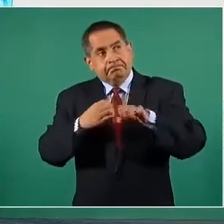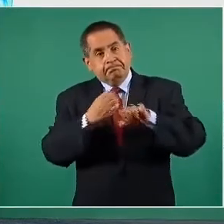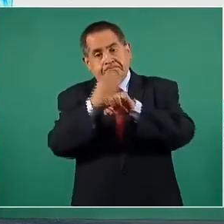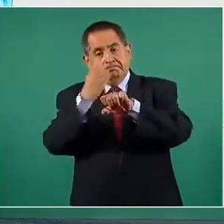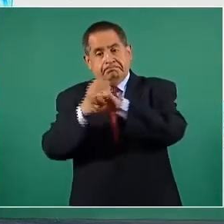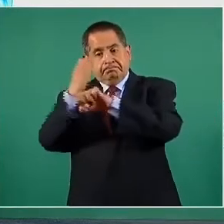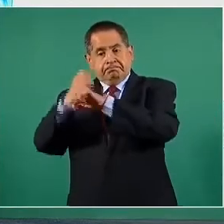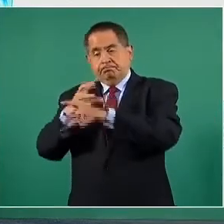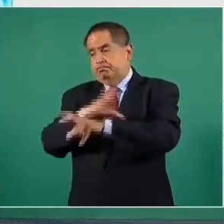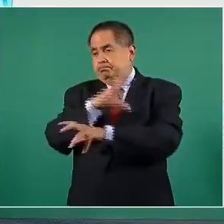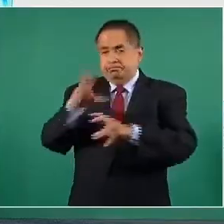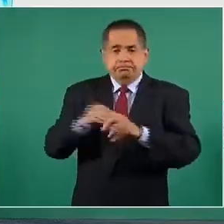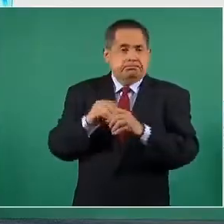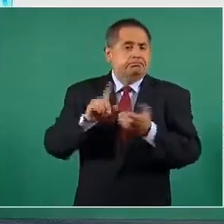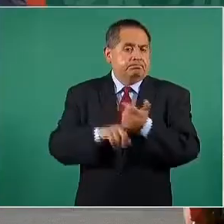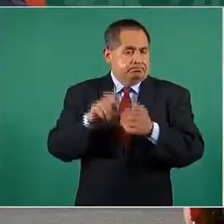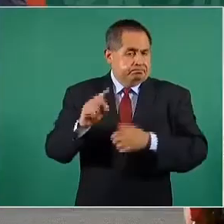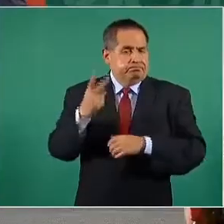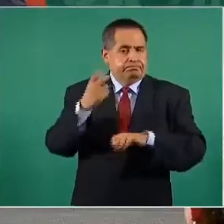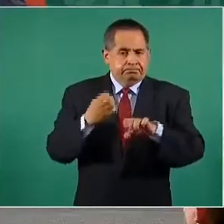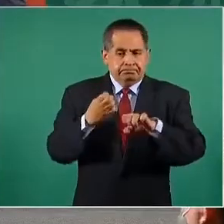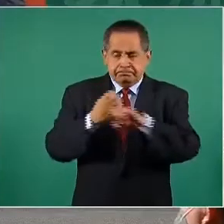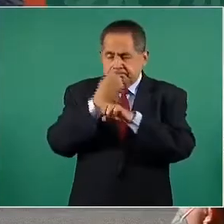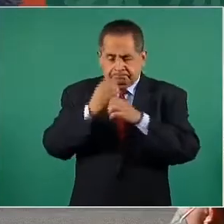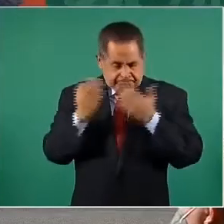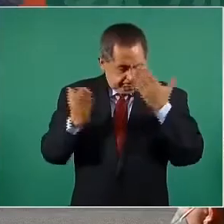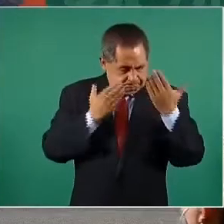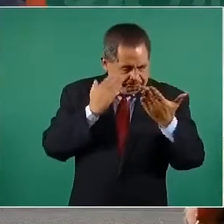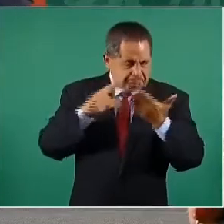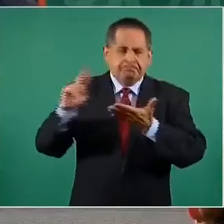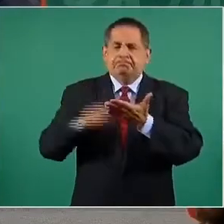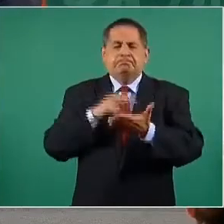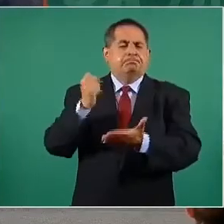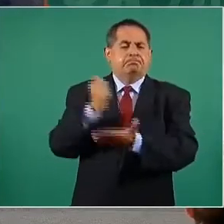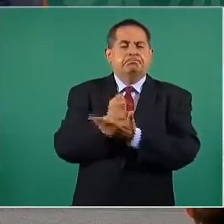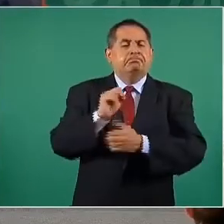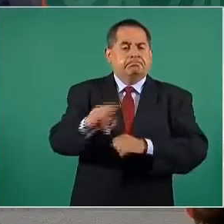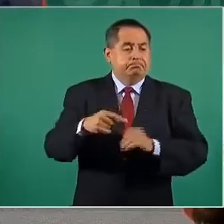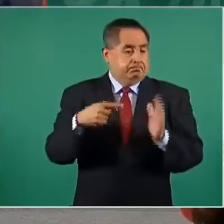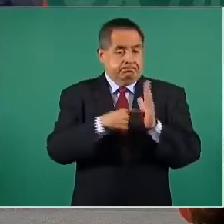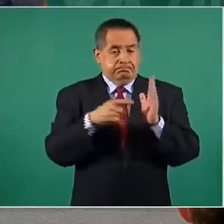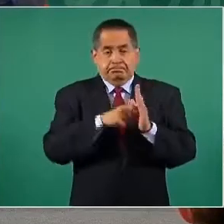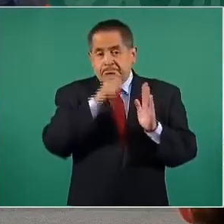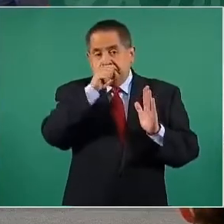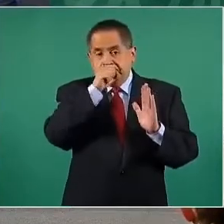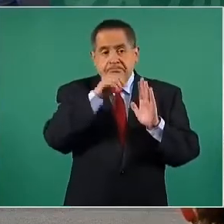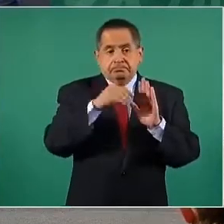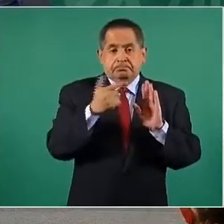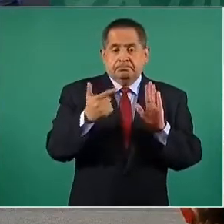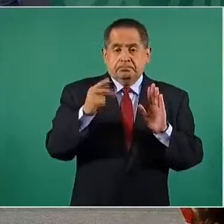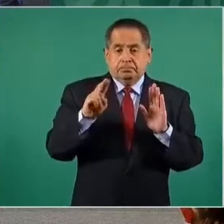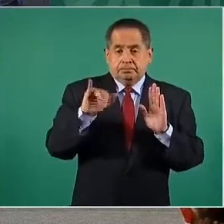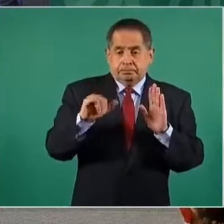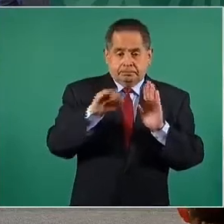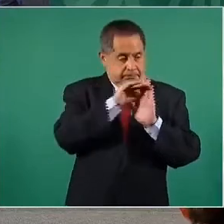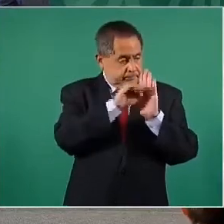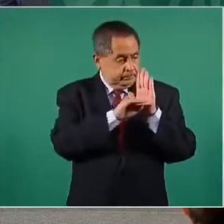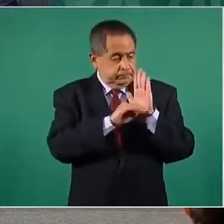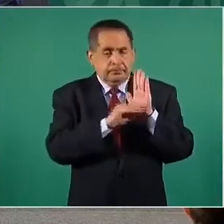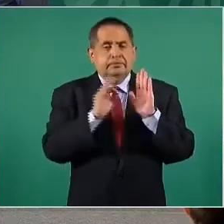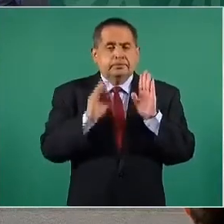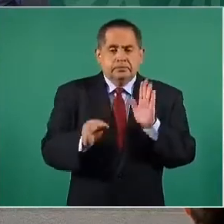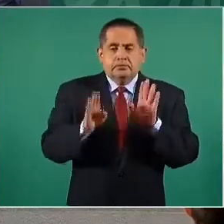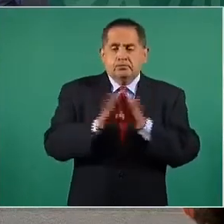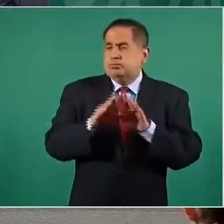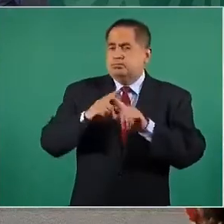de salud en las 32 entidades federativas. Y esta guía incorpora lo más avanzado de la revisión de